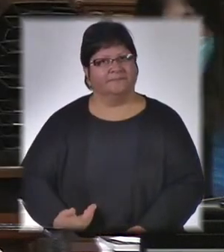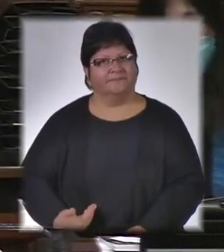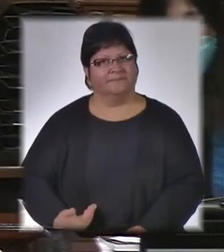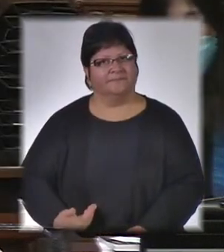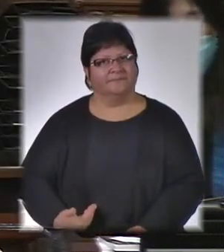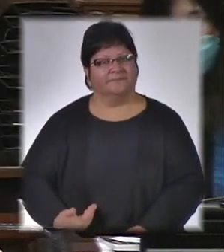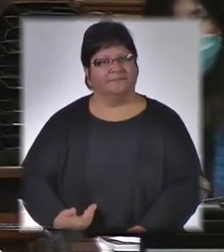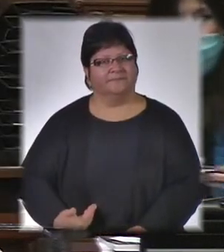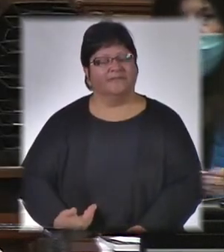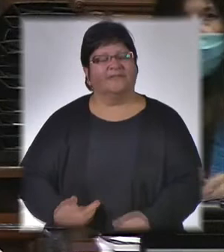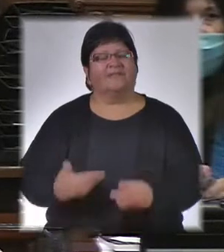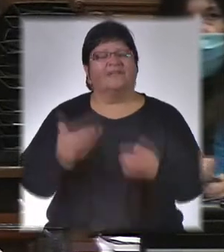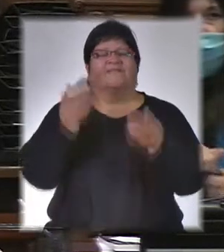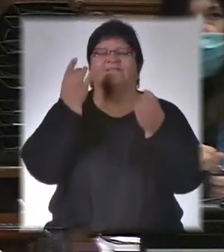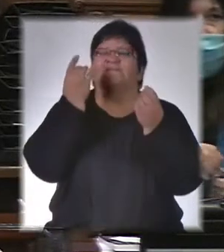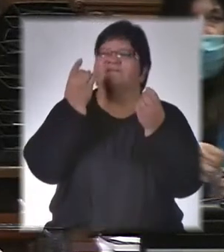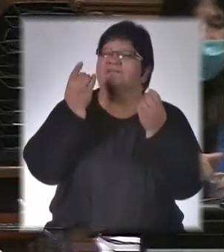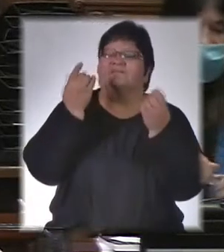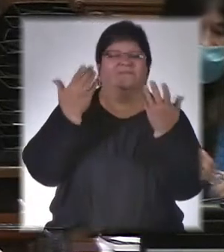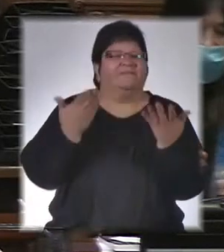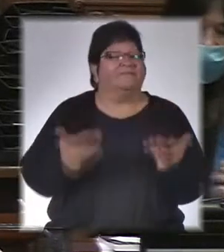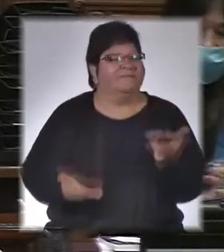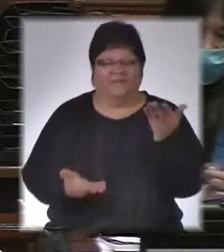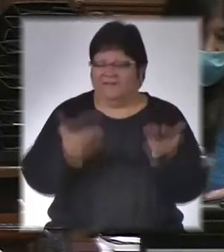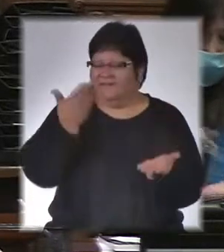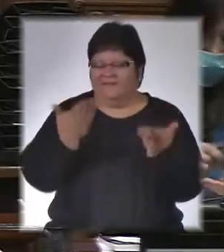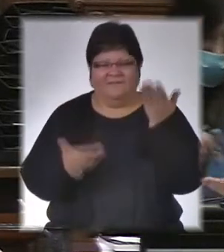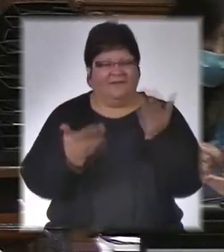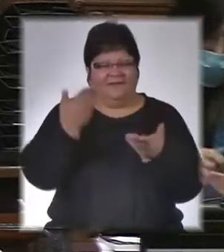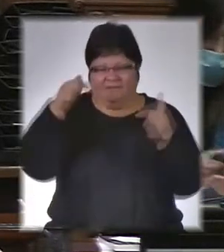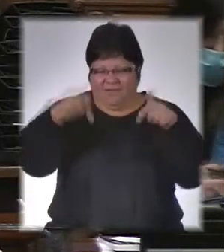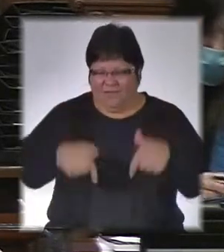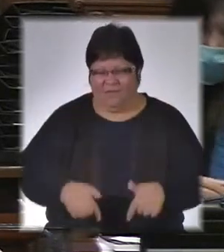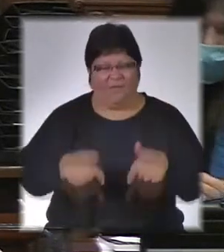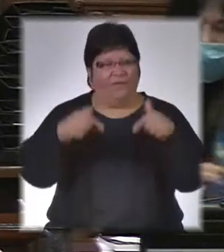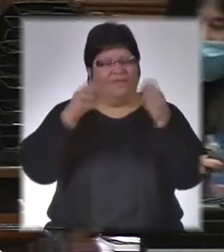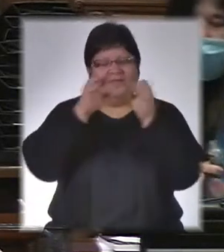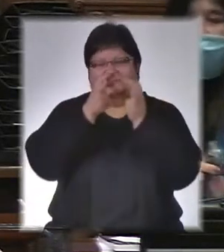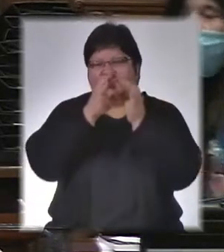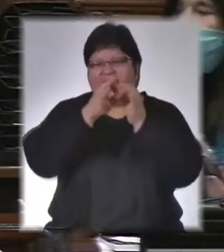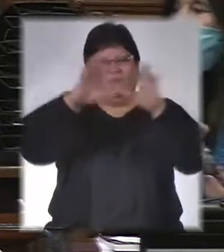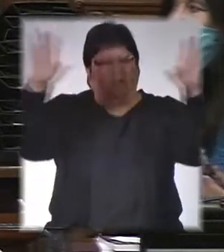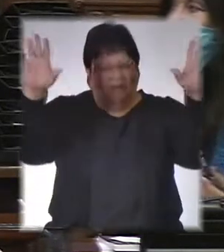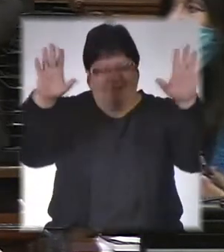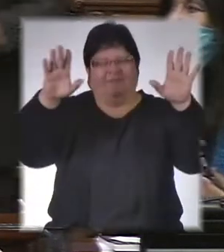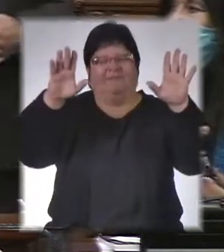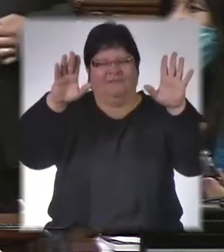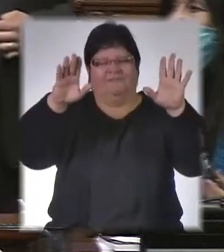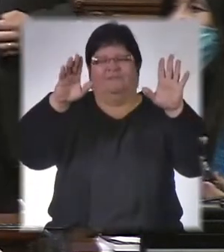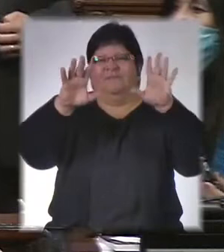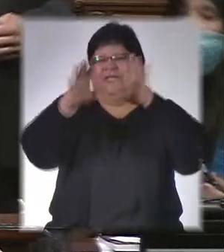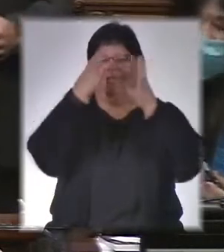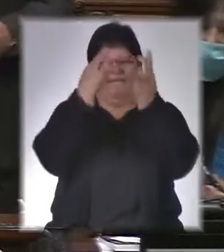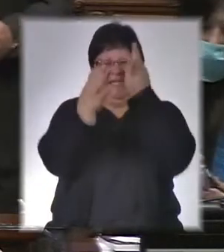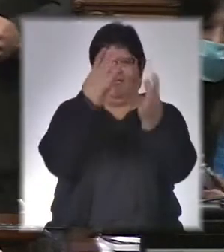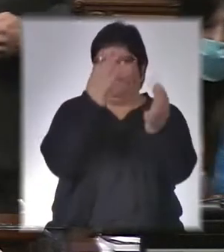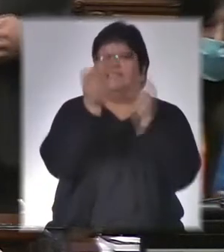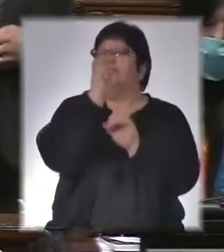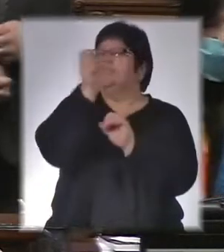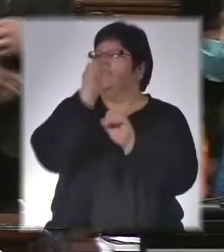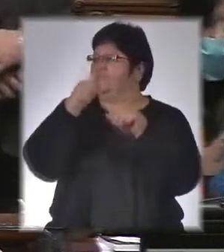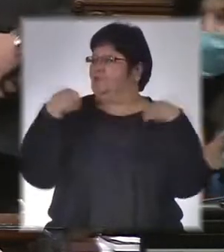se habrá que valorar que estamos en democracia y que aquí estamos hoy porque fuimos electos y electas por la ciudadanía toda